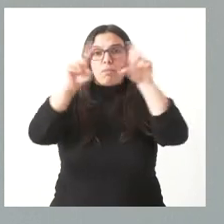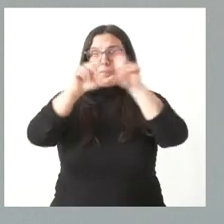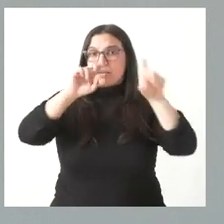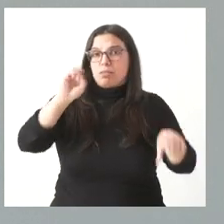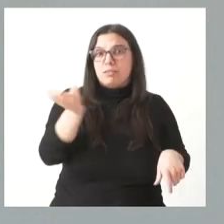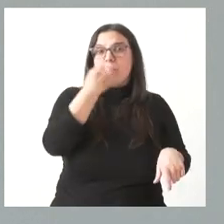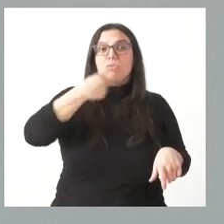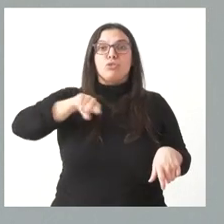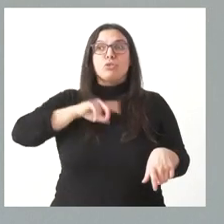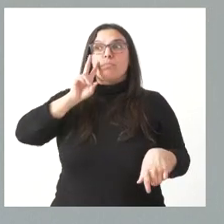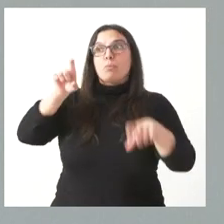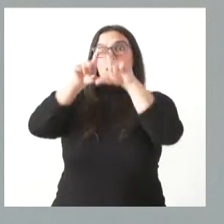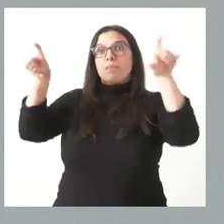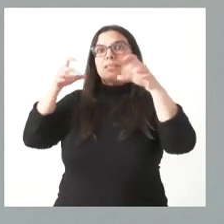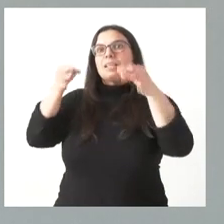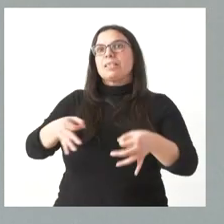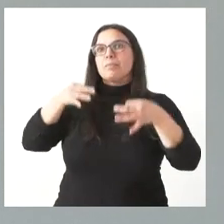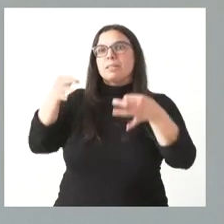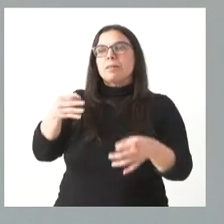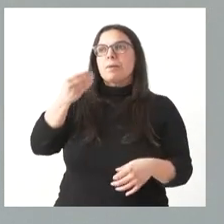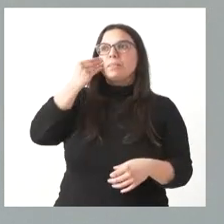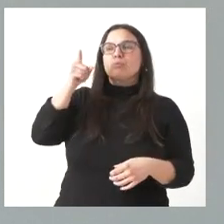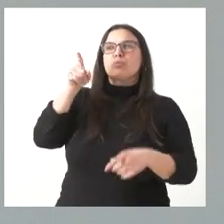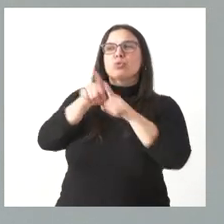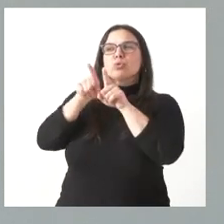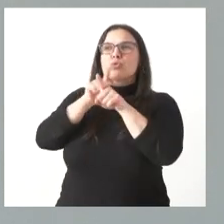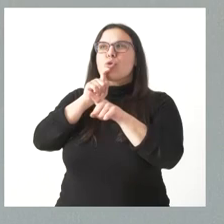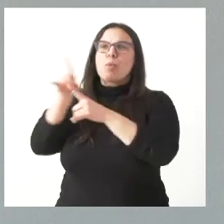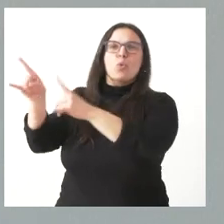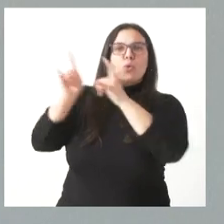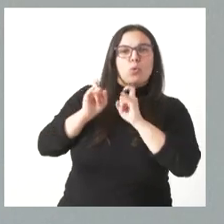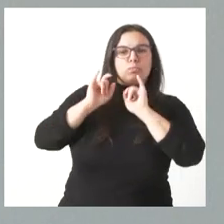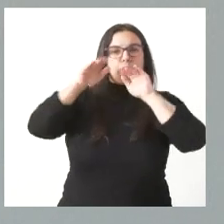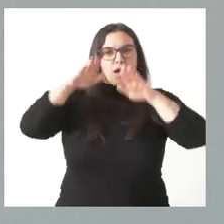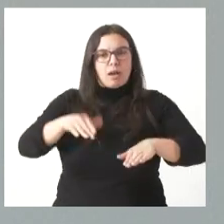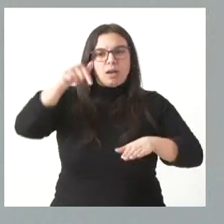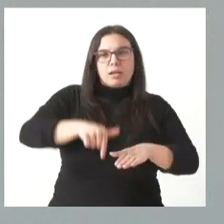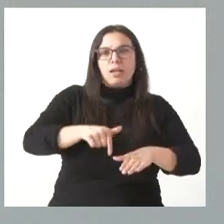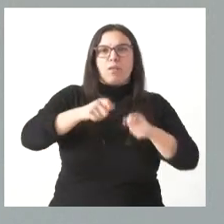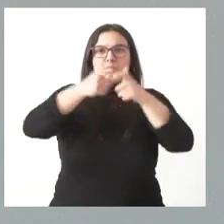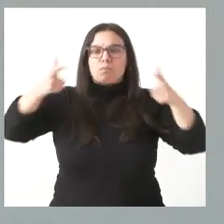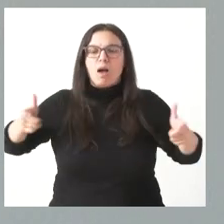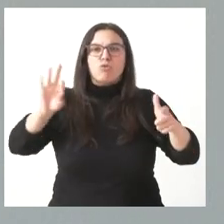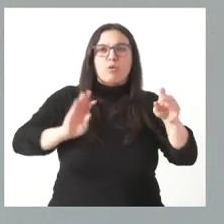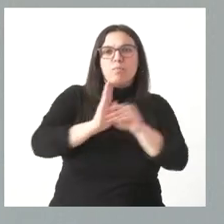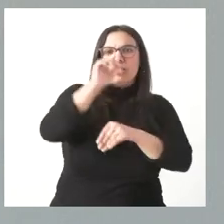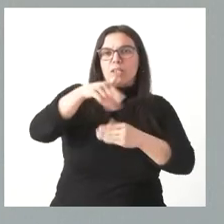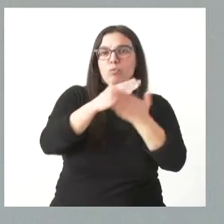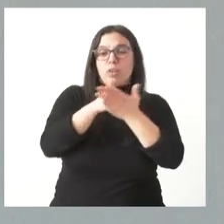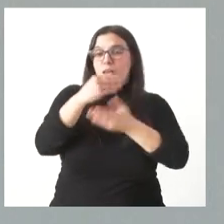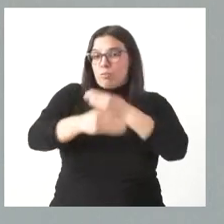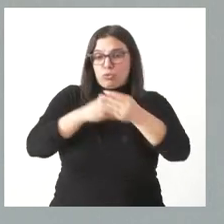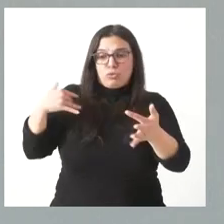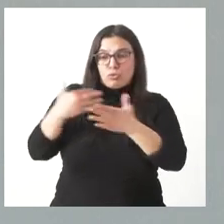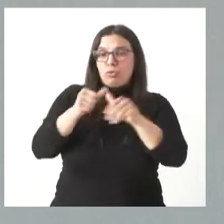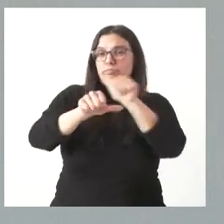Nosotros, cuando vemos una empresa, siempre nos preguntamos qué podemos hacer para que esa empresa se ubique, amplíe e invierta en nuestra comunidad autónoma. Es lo que hemos hecho y es